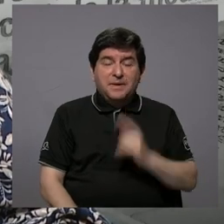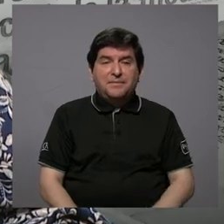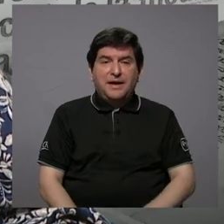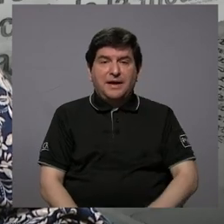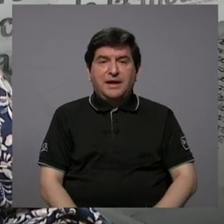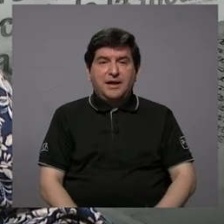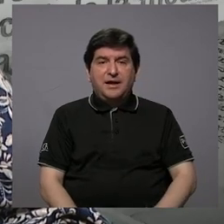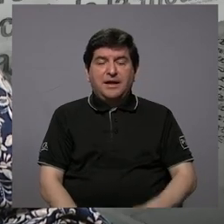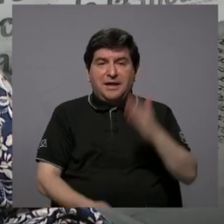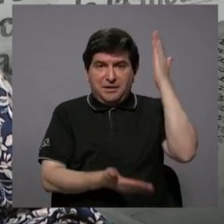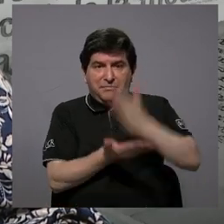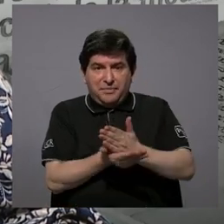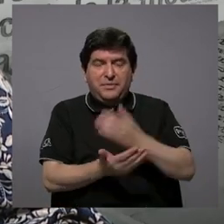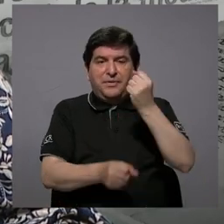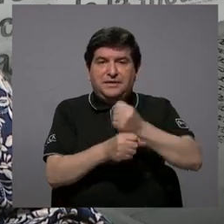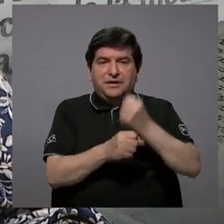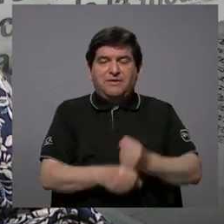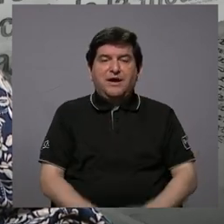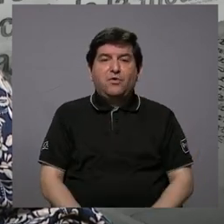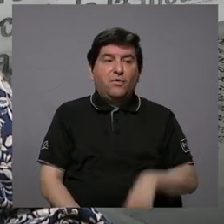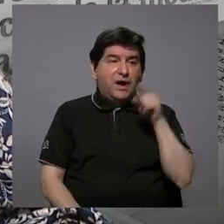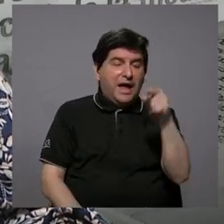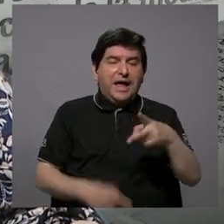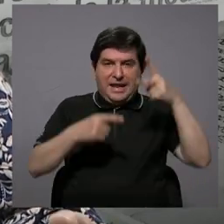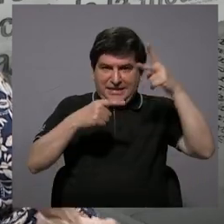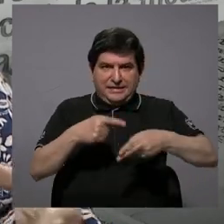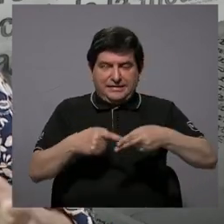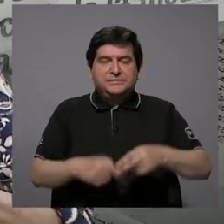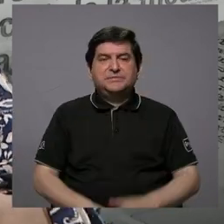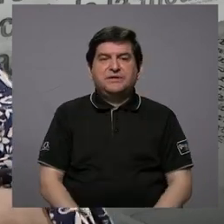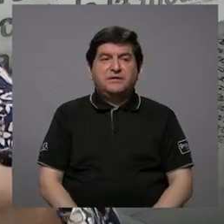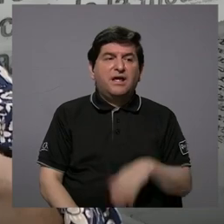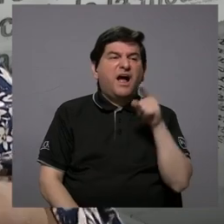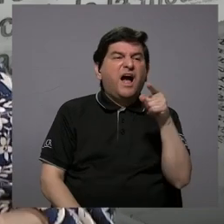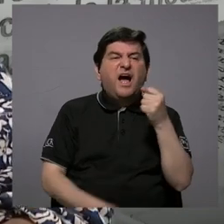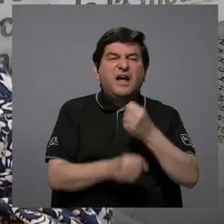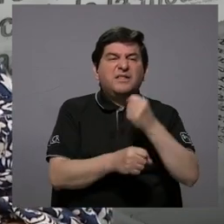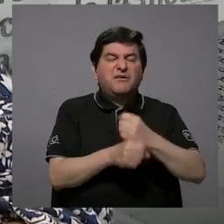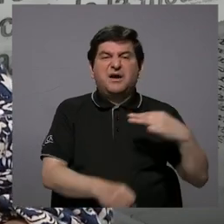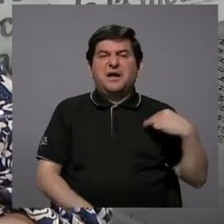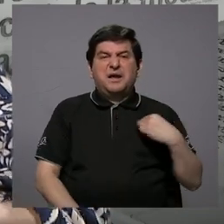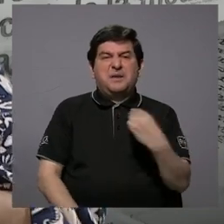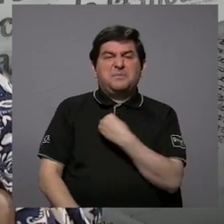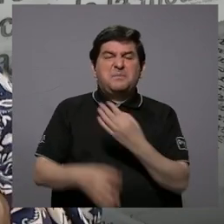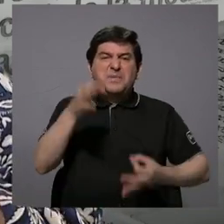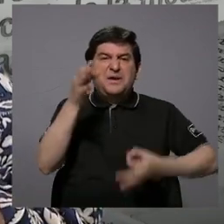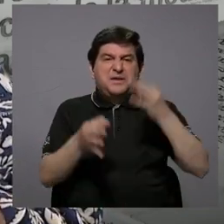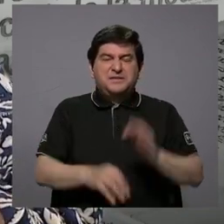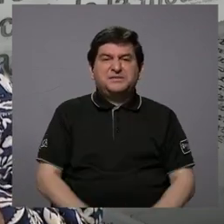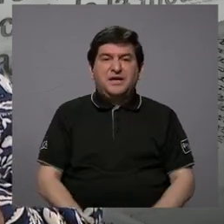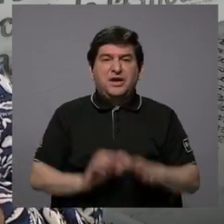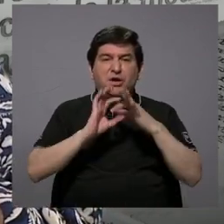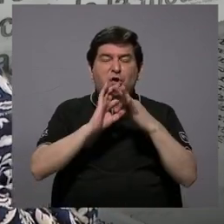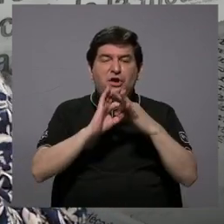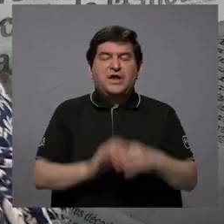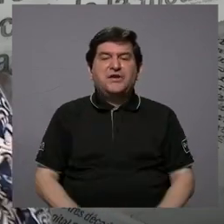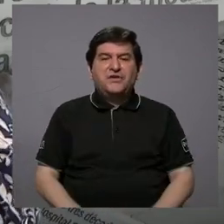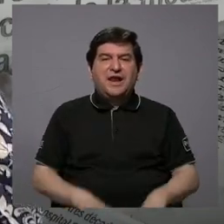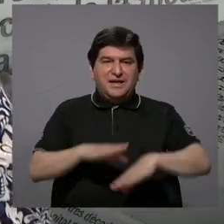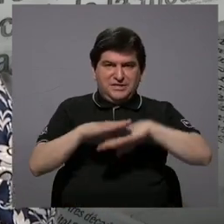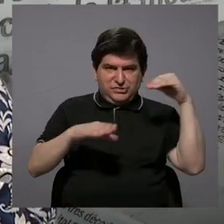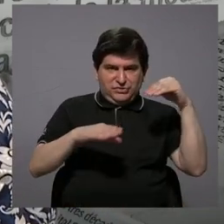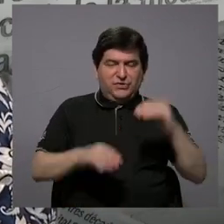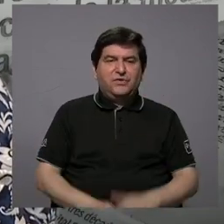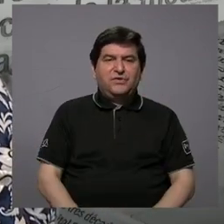trabajo, porque también lo despidieron del trabajo, porque él trabajaba con el Ministerio de Justicia y Relaciones Exteriores